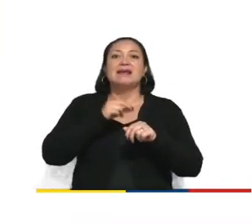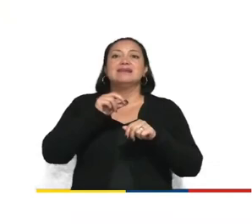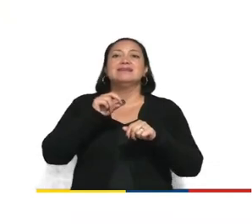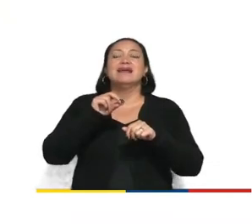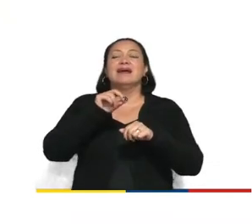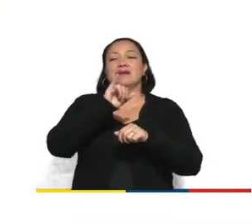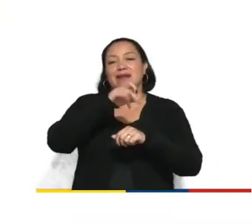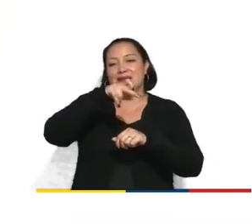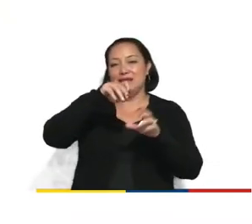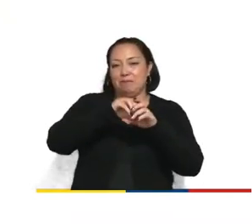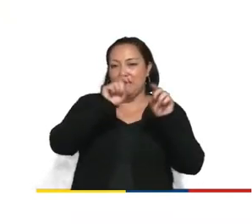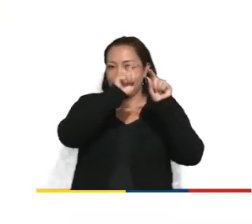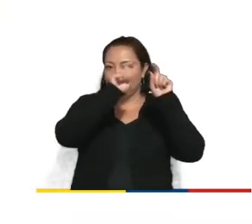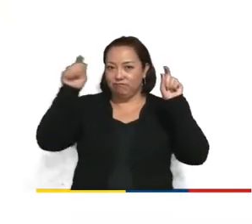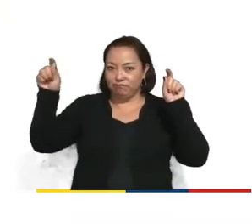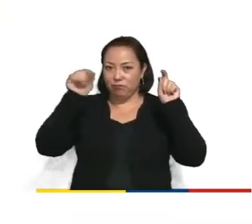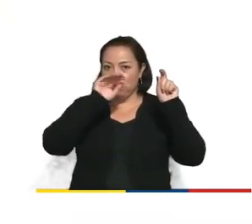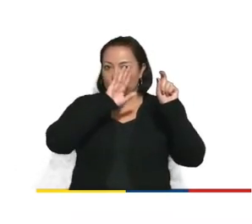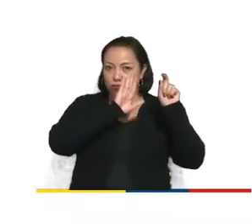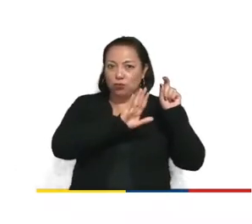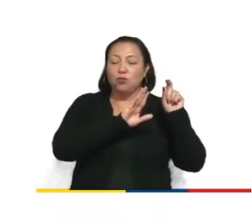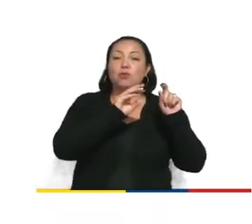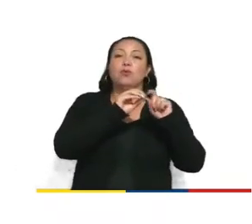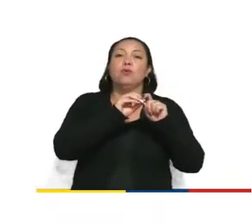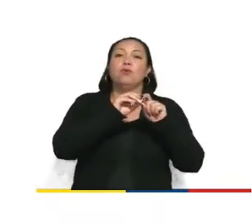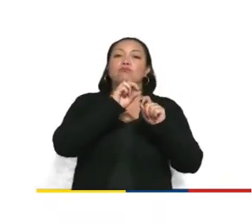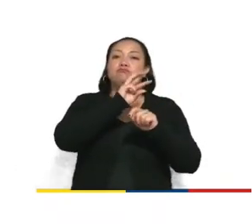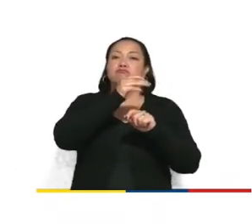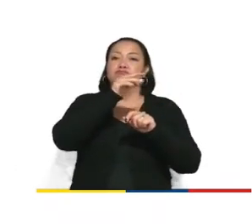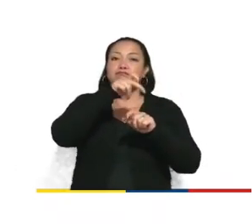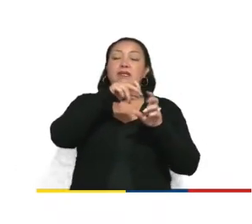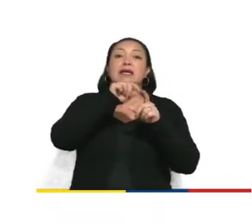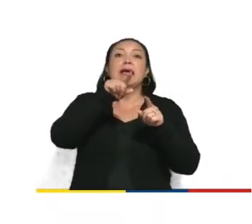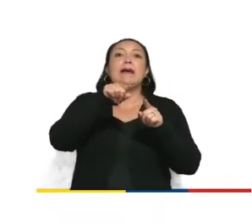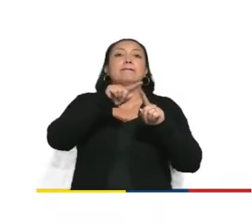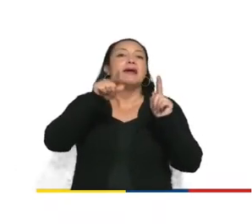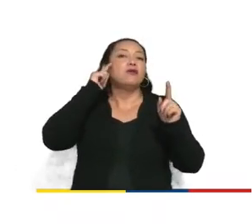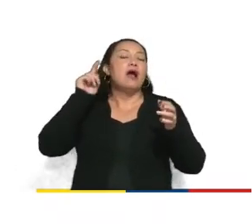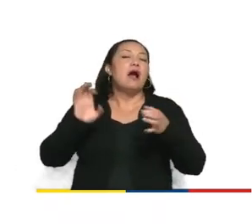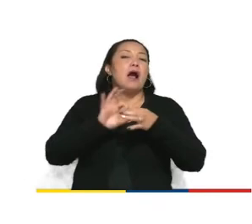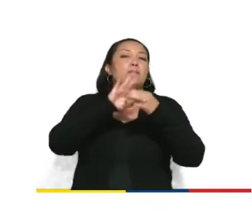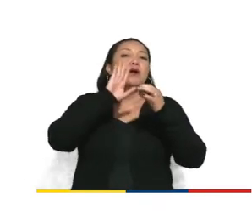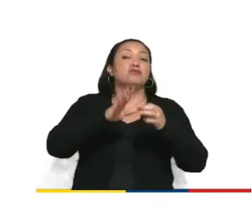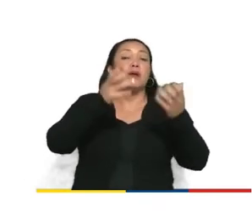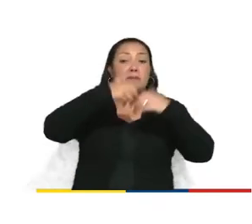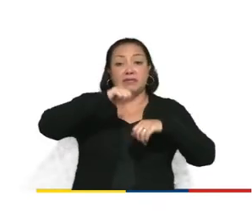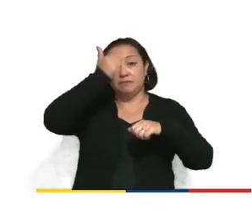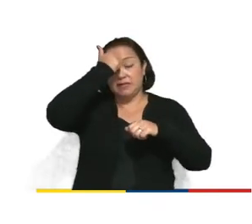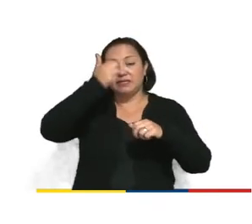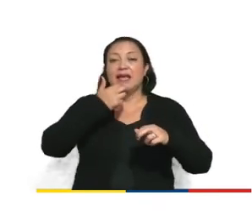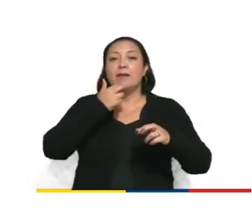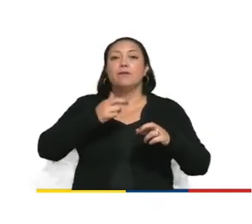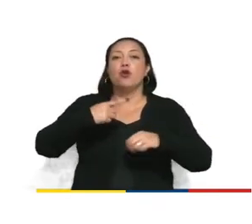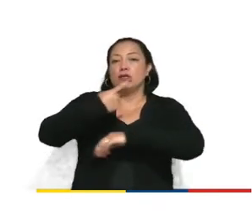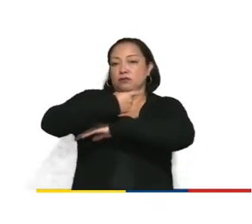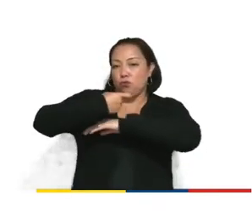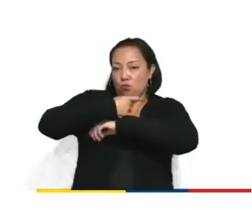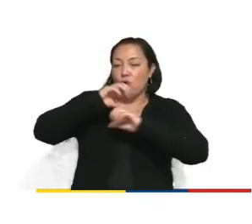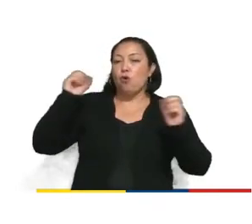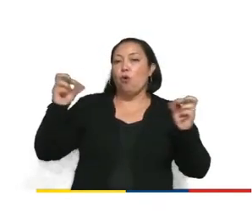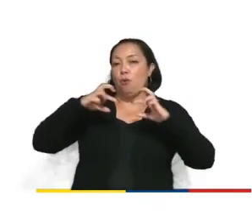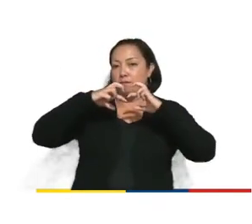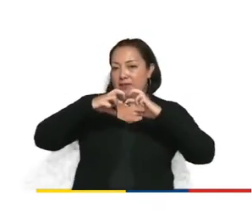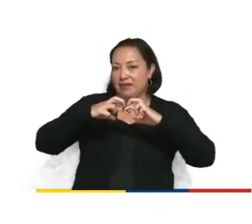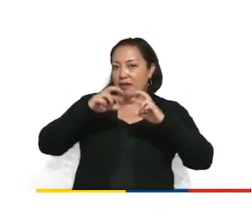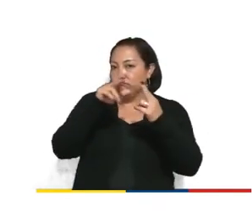Sin embargo, pues, esta opción está limitada a los gigantes tecnológicos como Meta o Google. Hay otras opciones